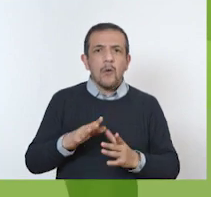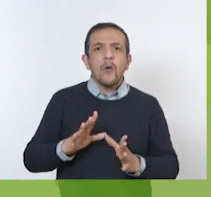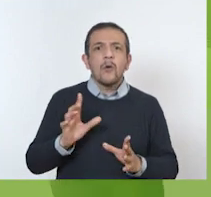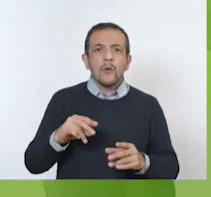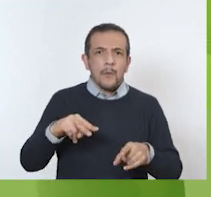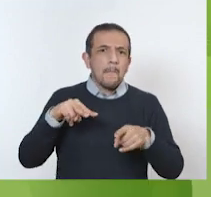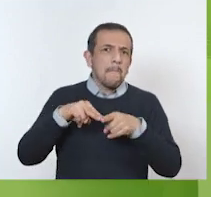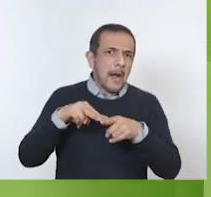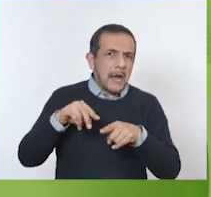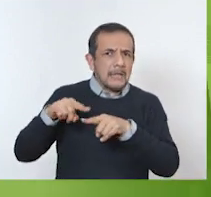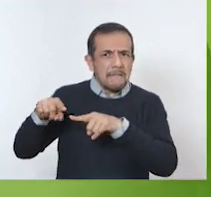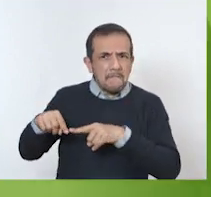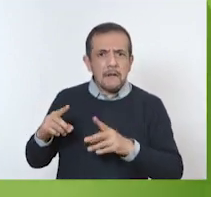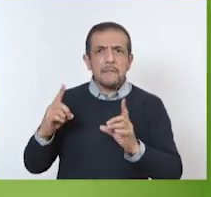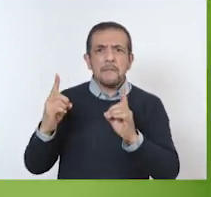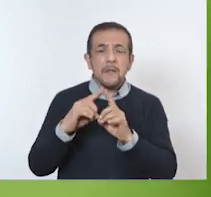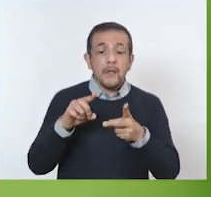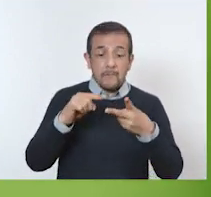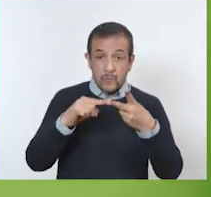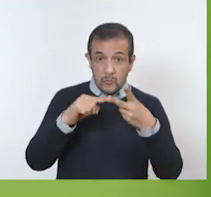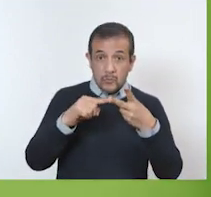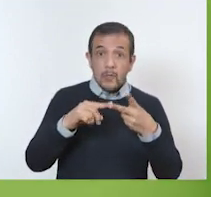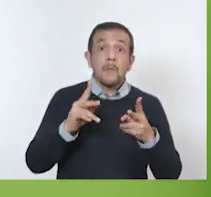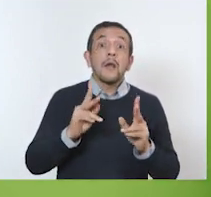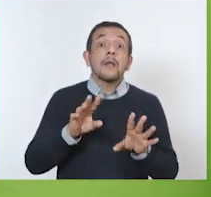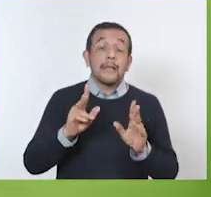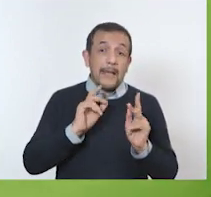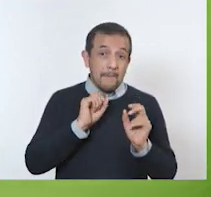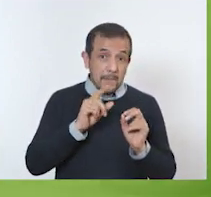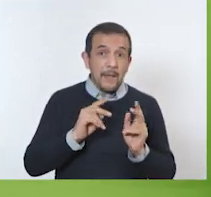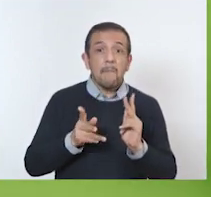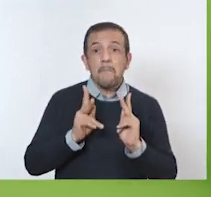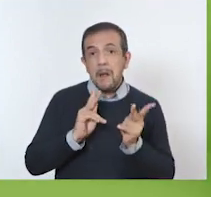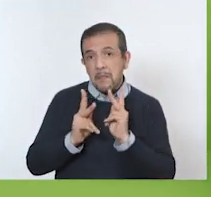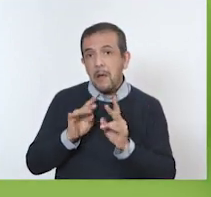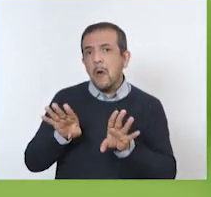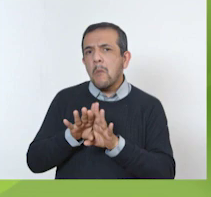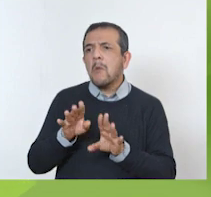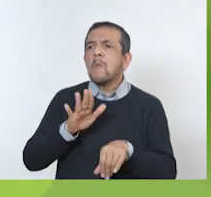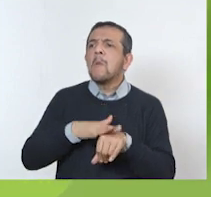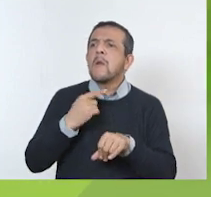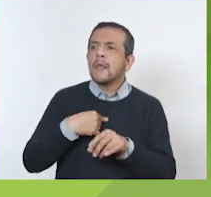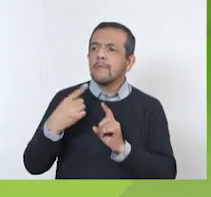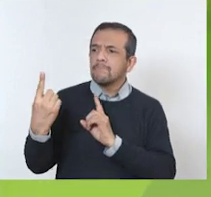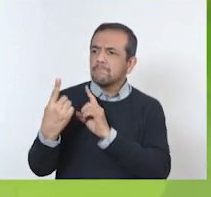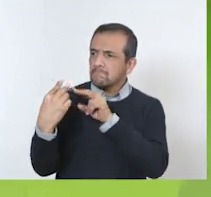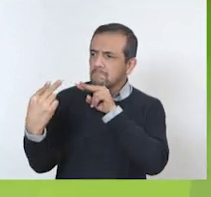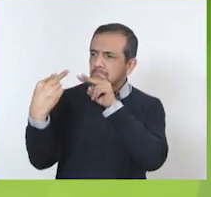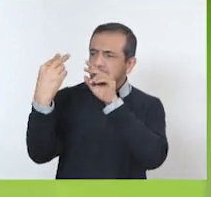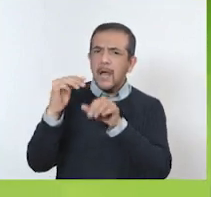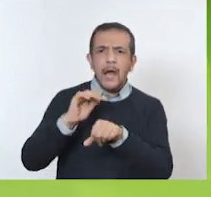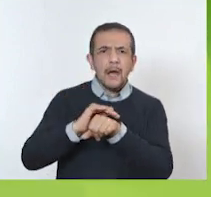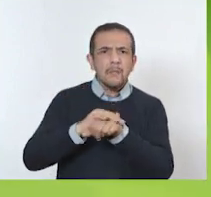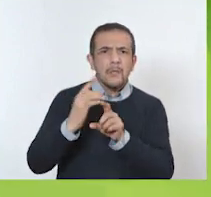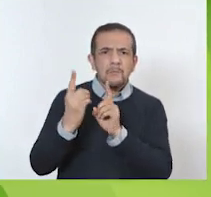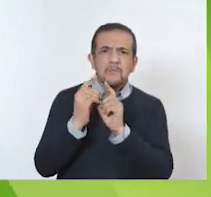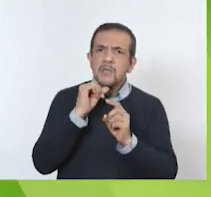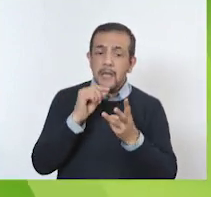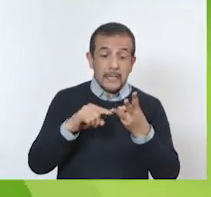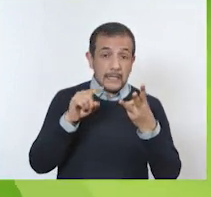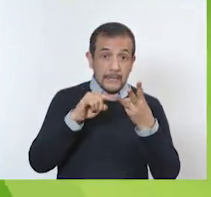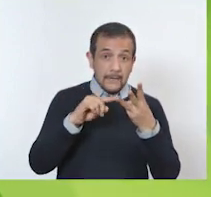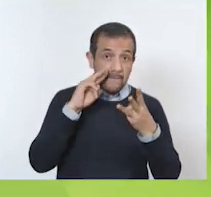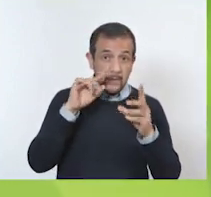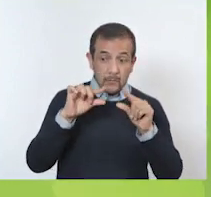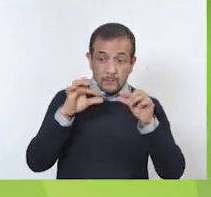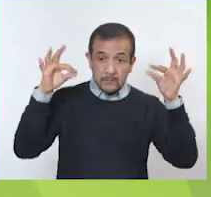espacios públicos? Platicamos de por qué no podemos ver a nuestros amigos. Vimos algunos de los carteles que hicimos.